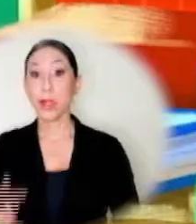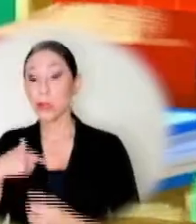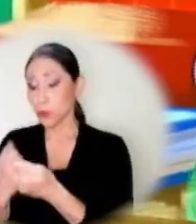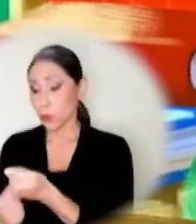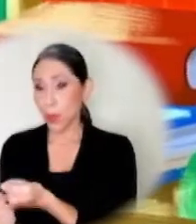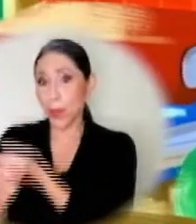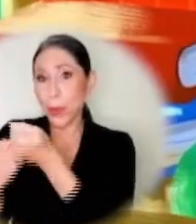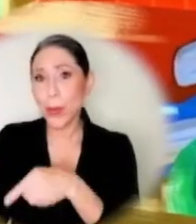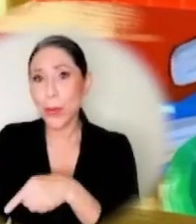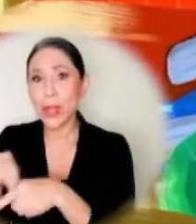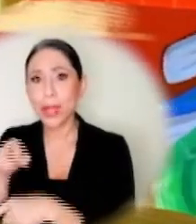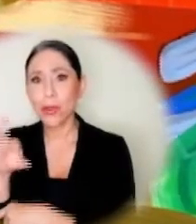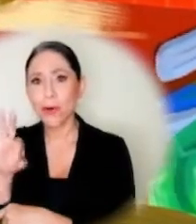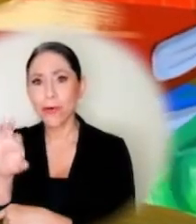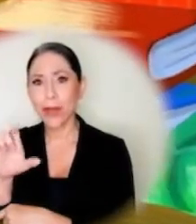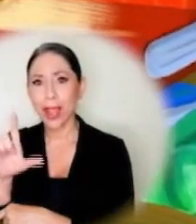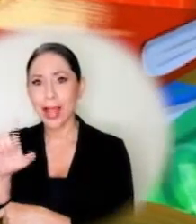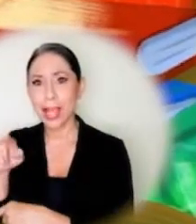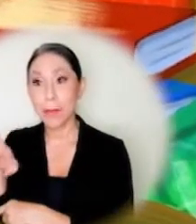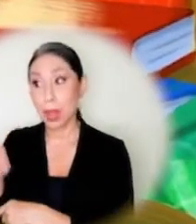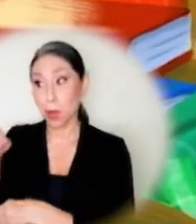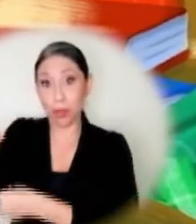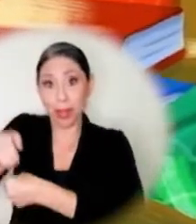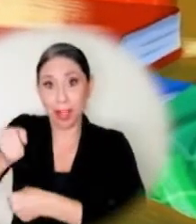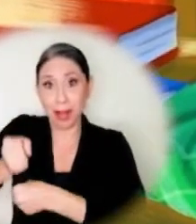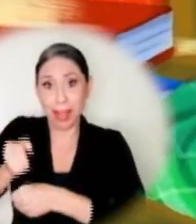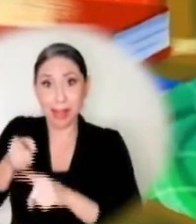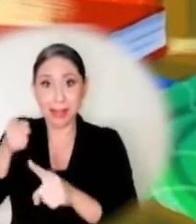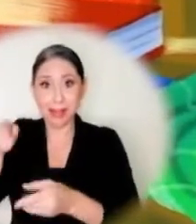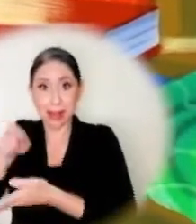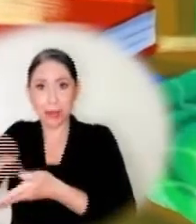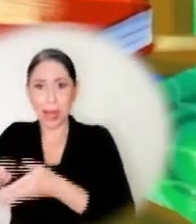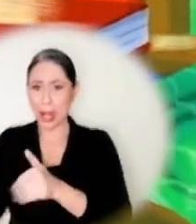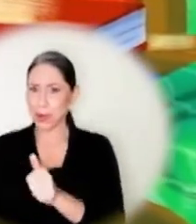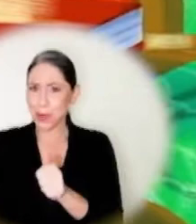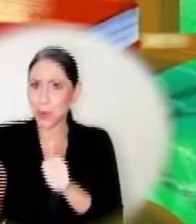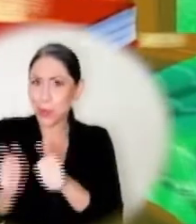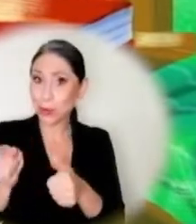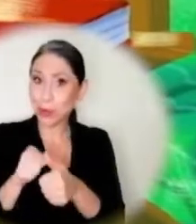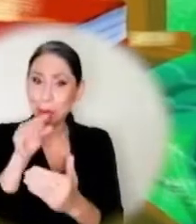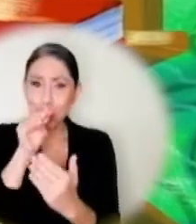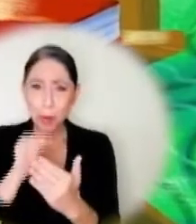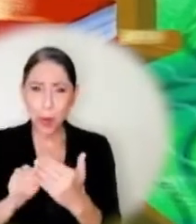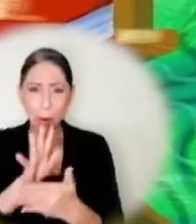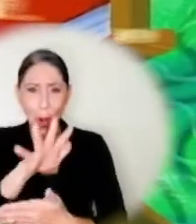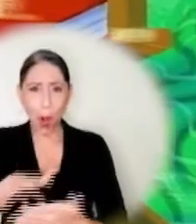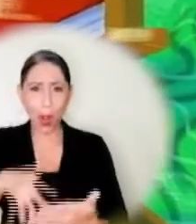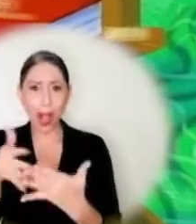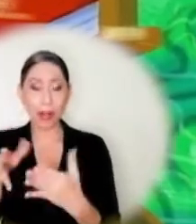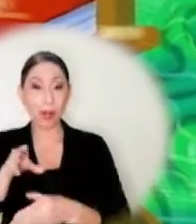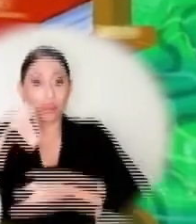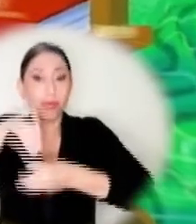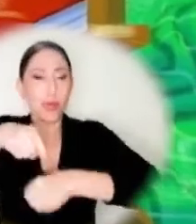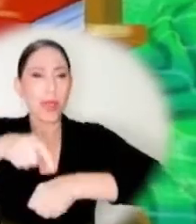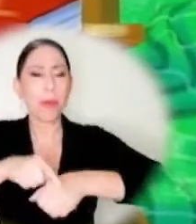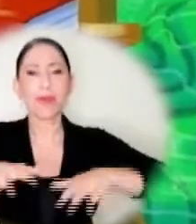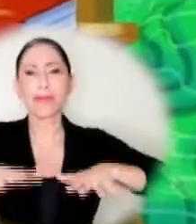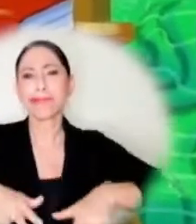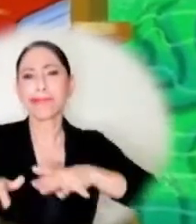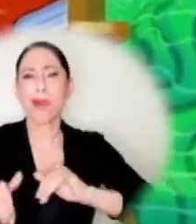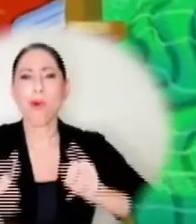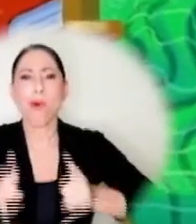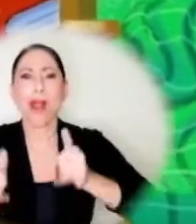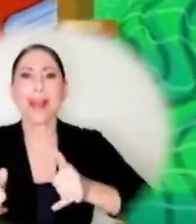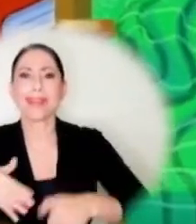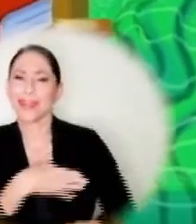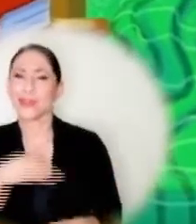Yo apoyo a mi nieto Felipe cuando hace tareas de la escuela. Juntos hacemos un horario antes e incluimos tiempo para descansar y jugar.